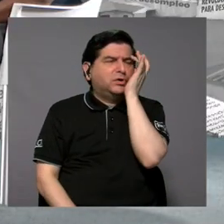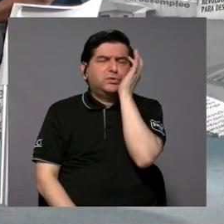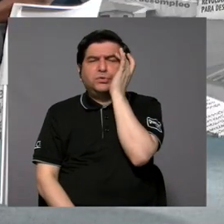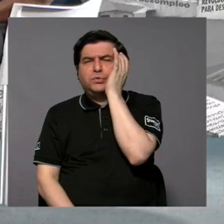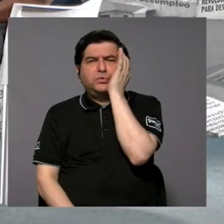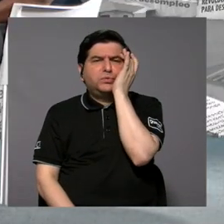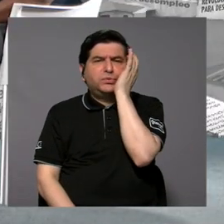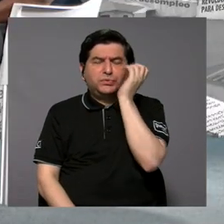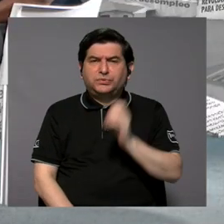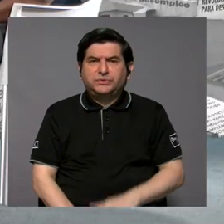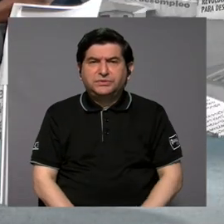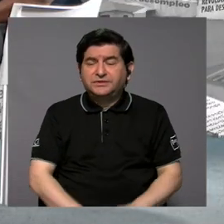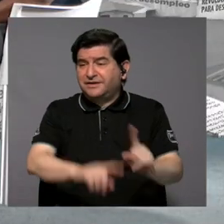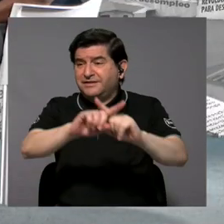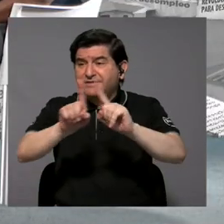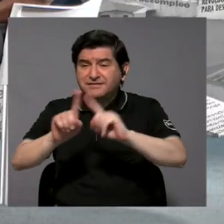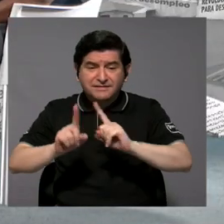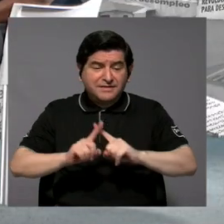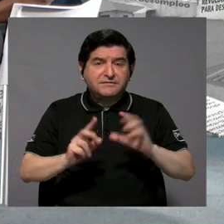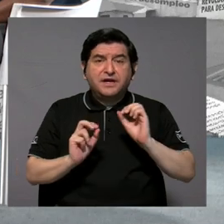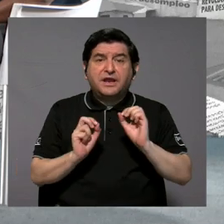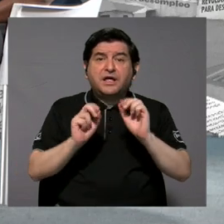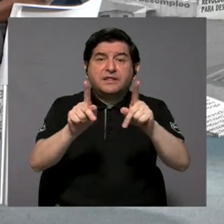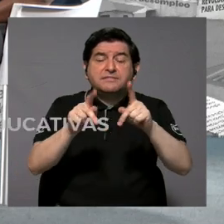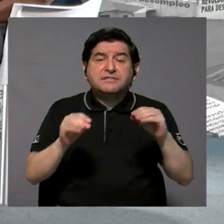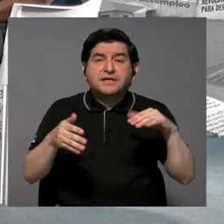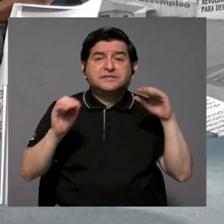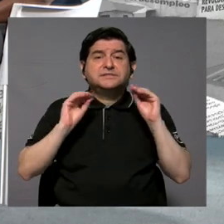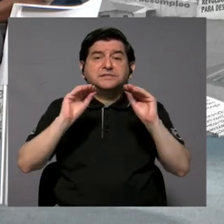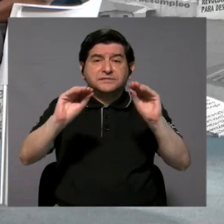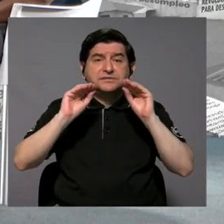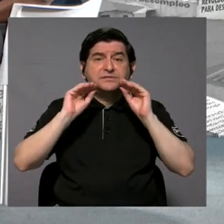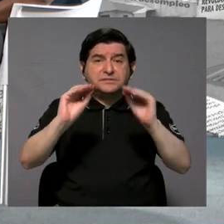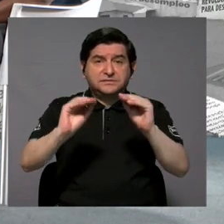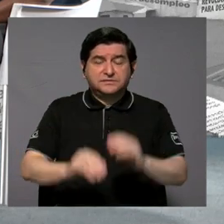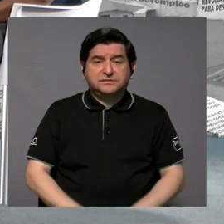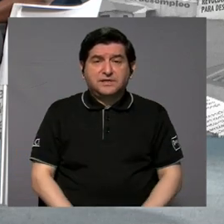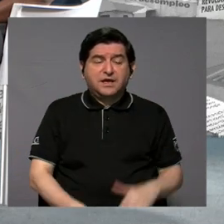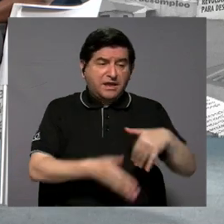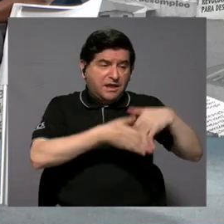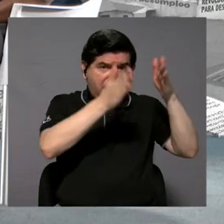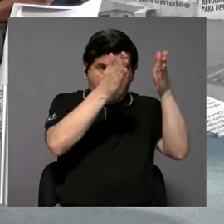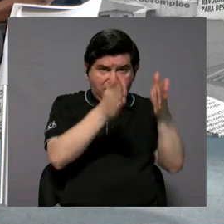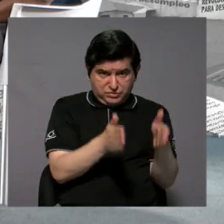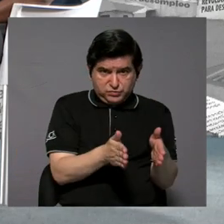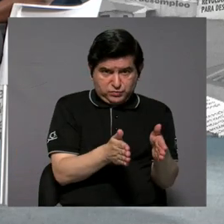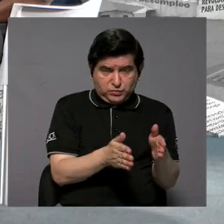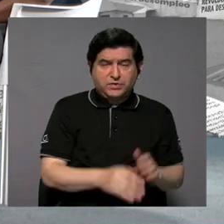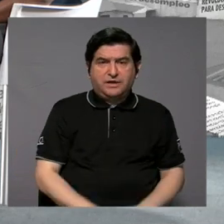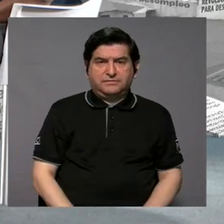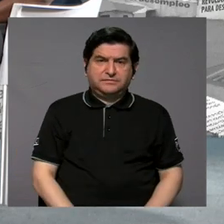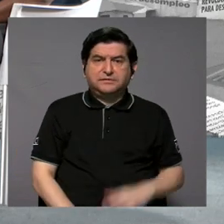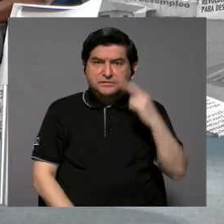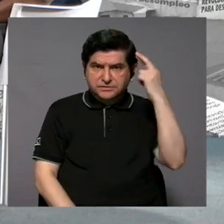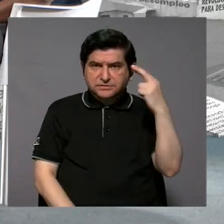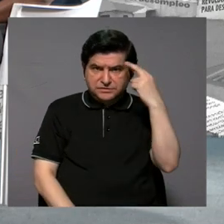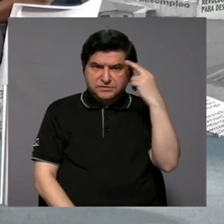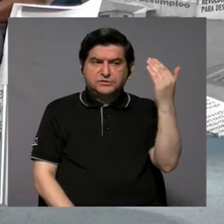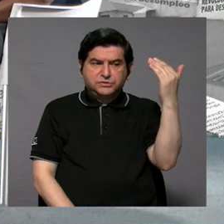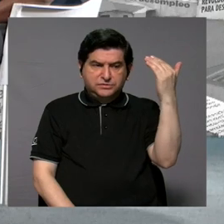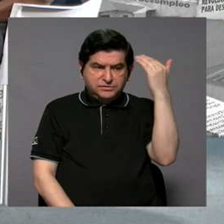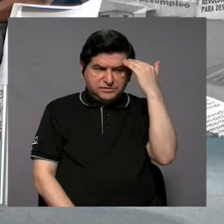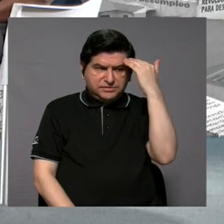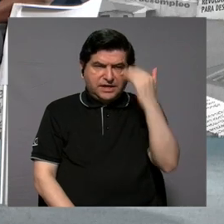preocupa mucho las diferencias de oportunidades educativas que han tenido los estudiantes, puesto que